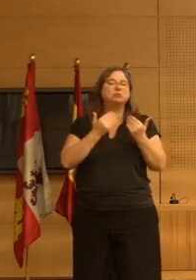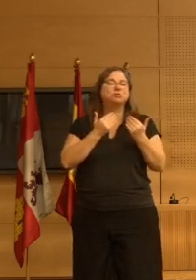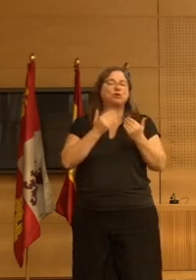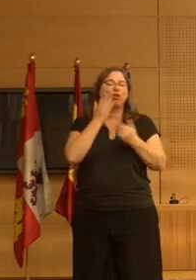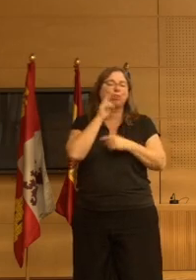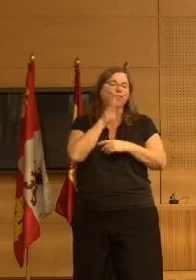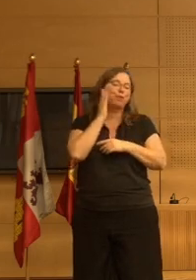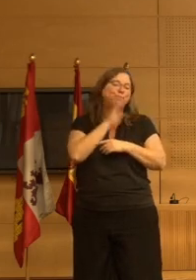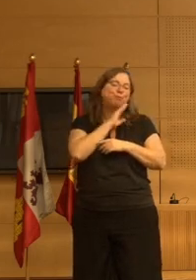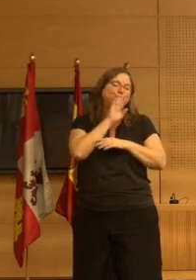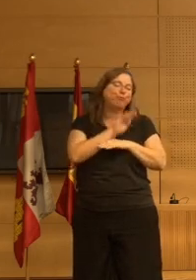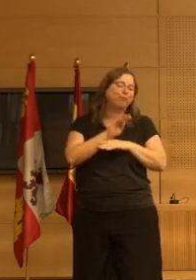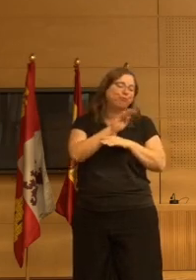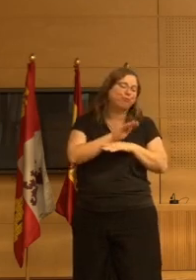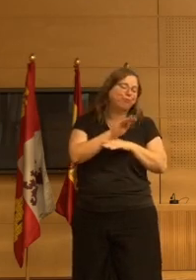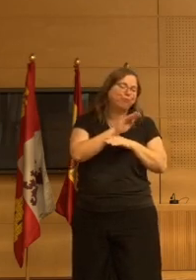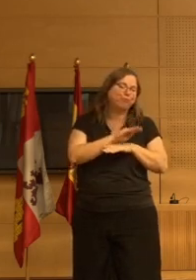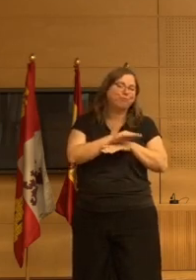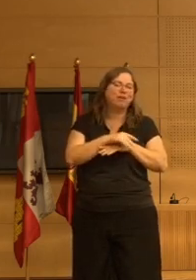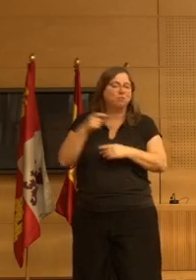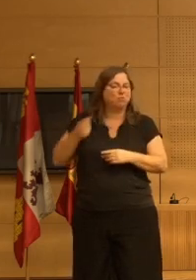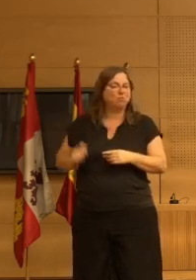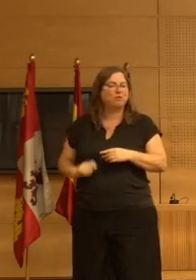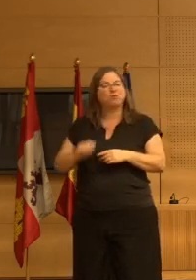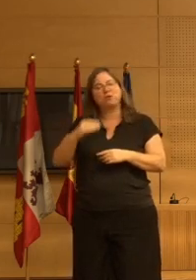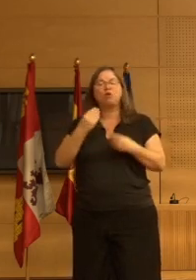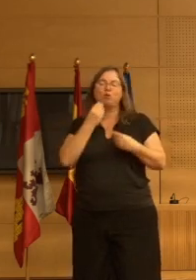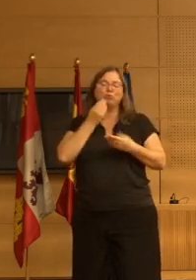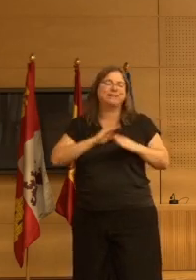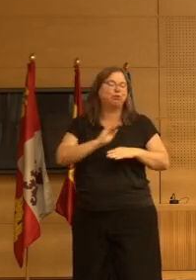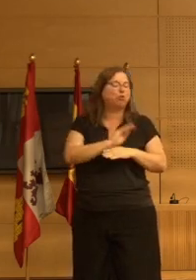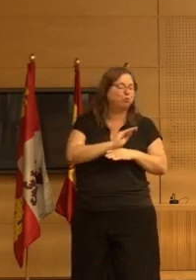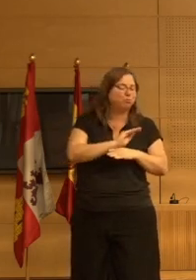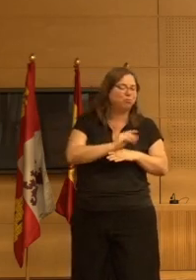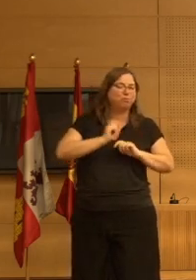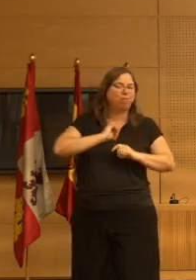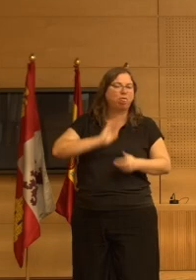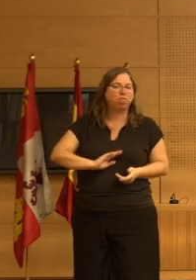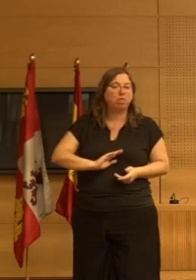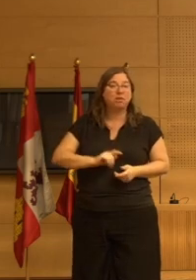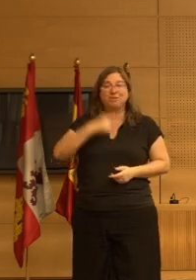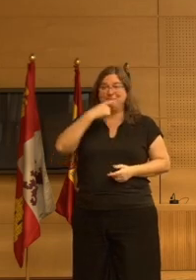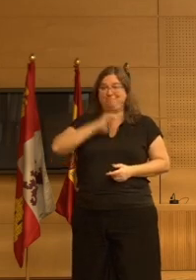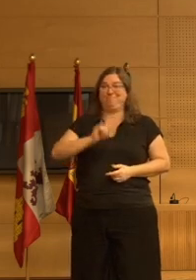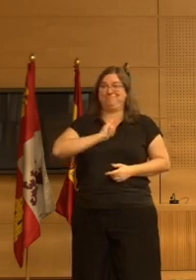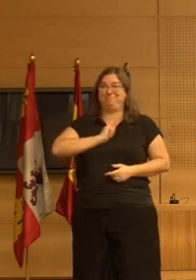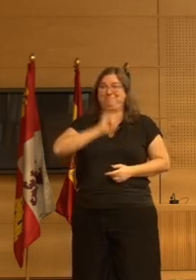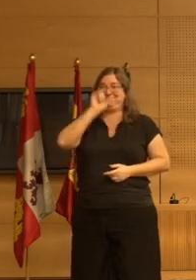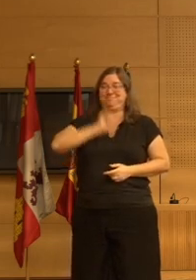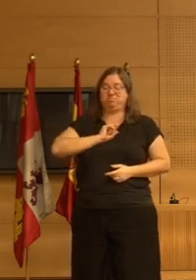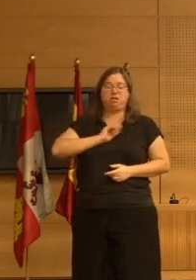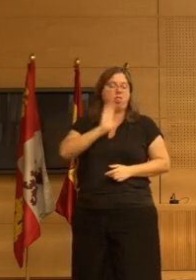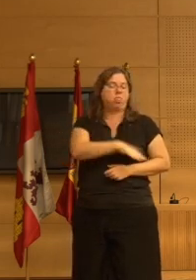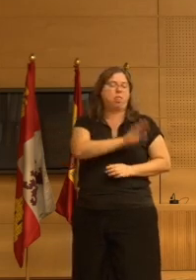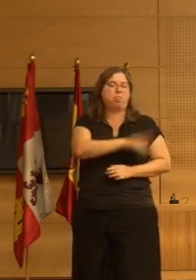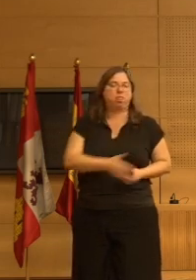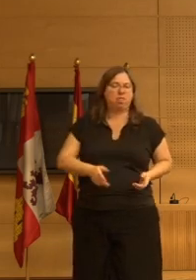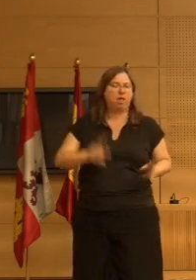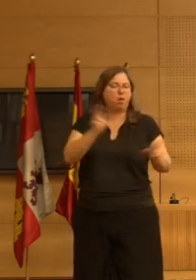paternalista por parte de los cuidadores anulación de tu persona porque se te